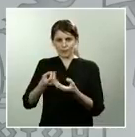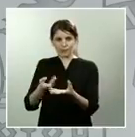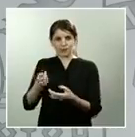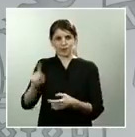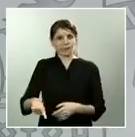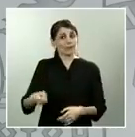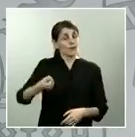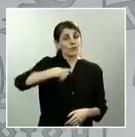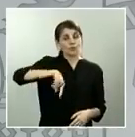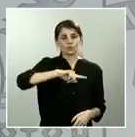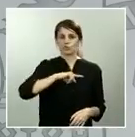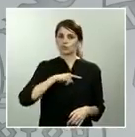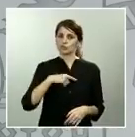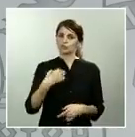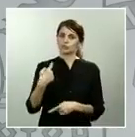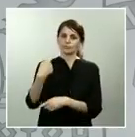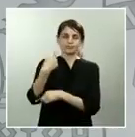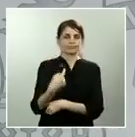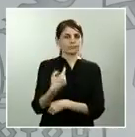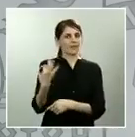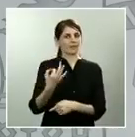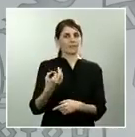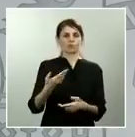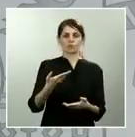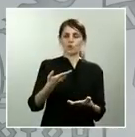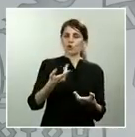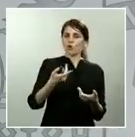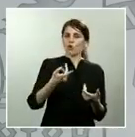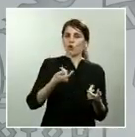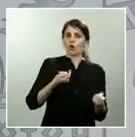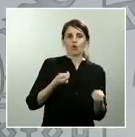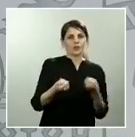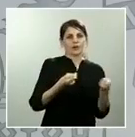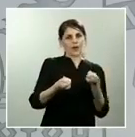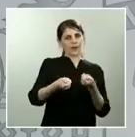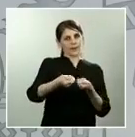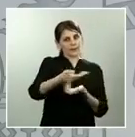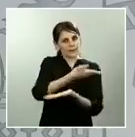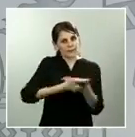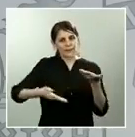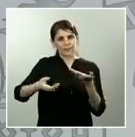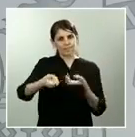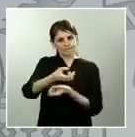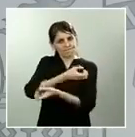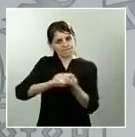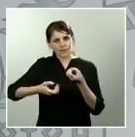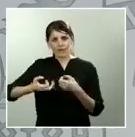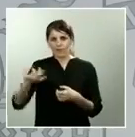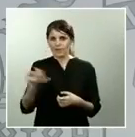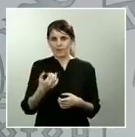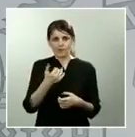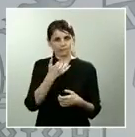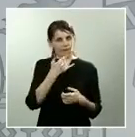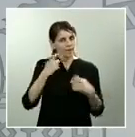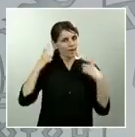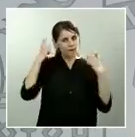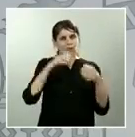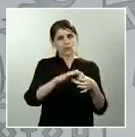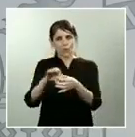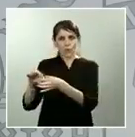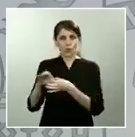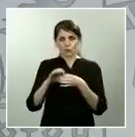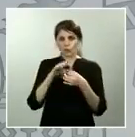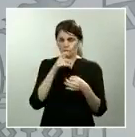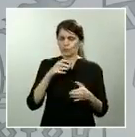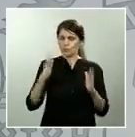coordinarnos y de sumar esfuerzos en un momento tan complicado para el conjunto de los ciudadanos y también para el país. Y esto